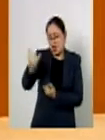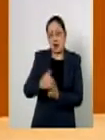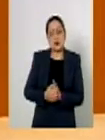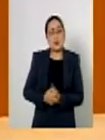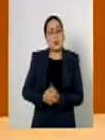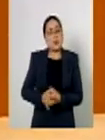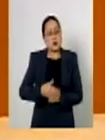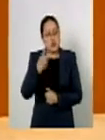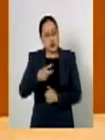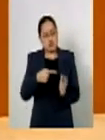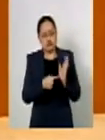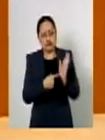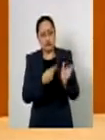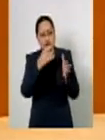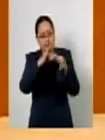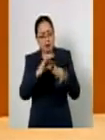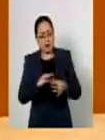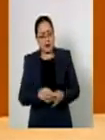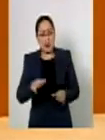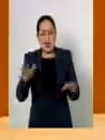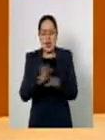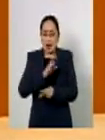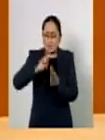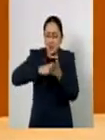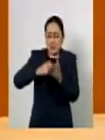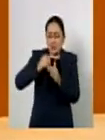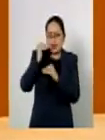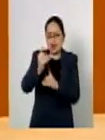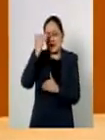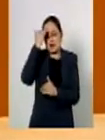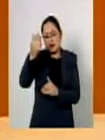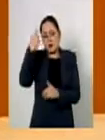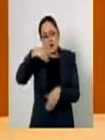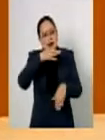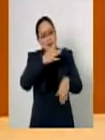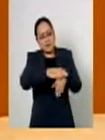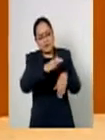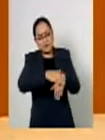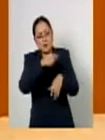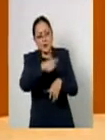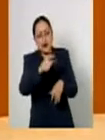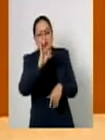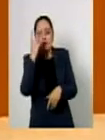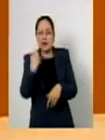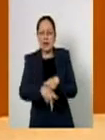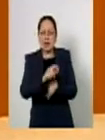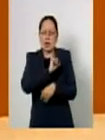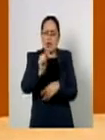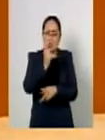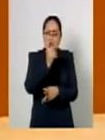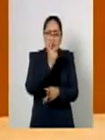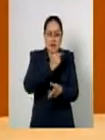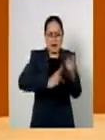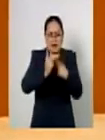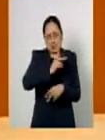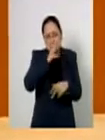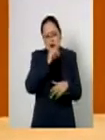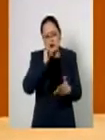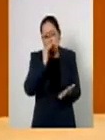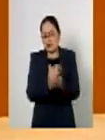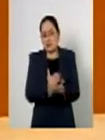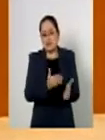artículo se modifican los tiempos para actualizar las alertas con el pretexto de que es muy difícil